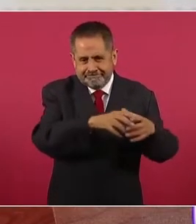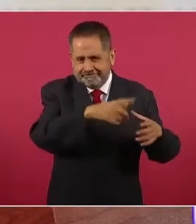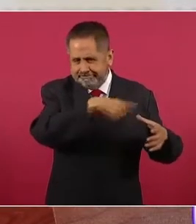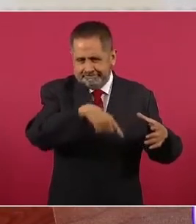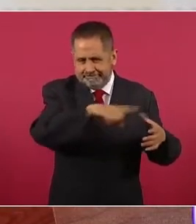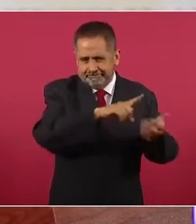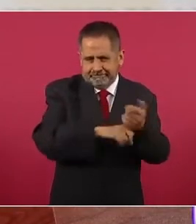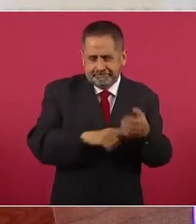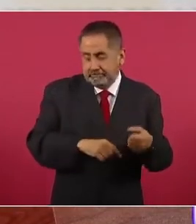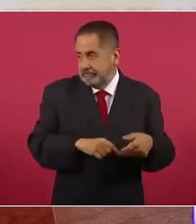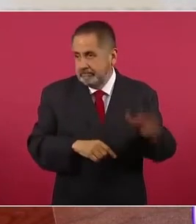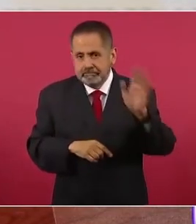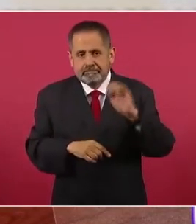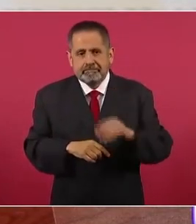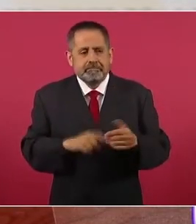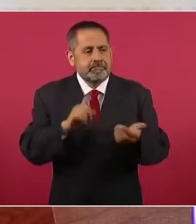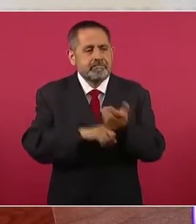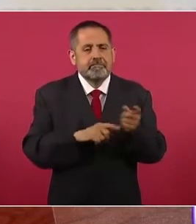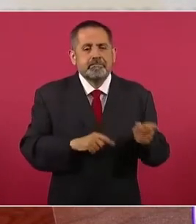porque son hasta eso